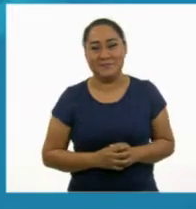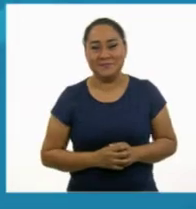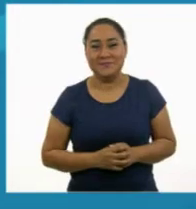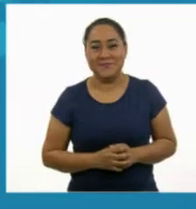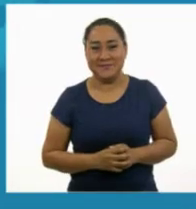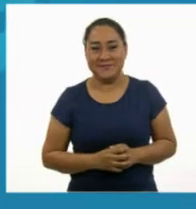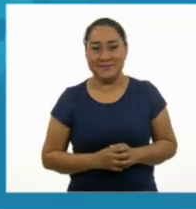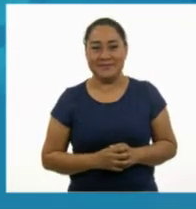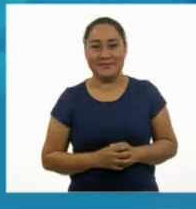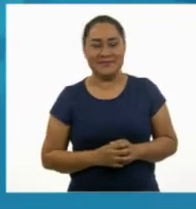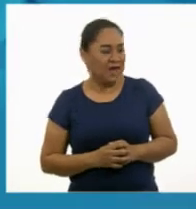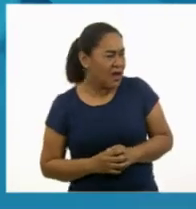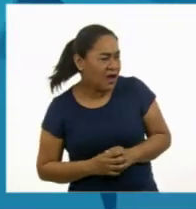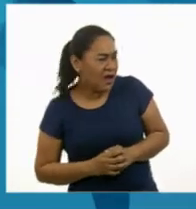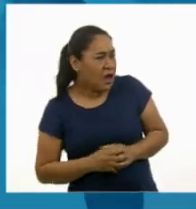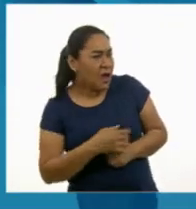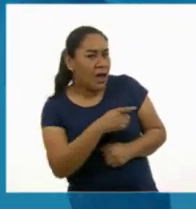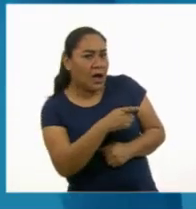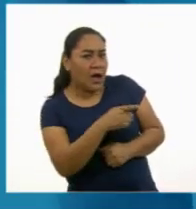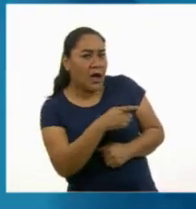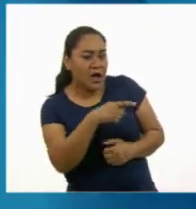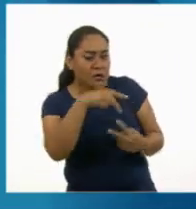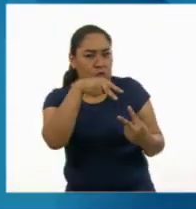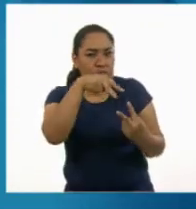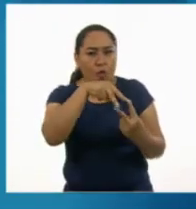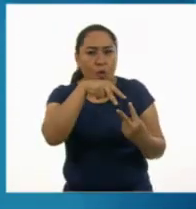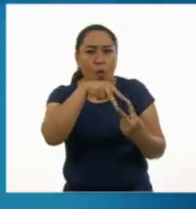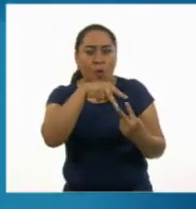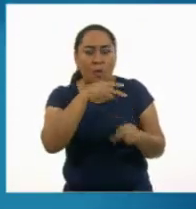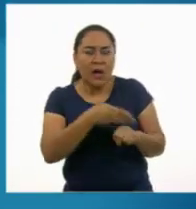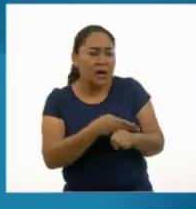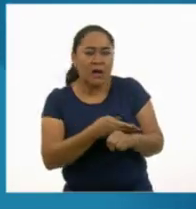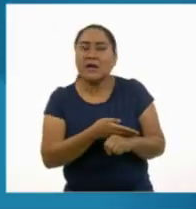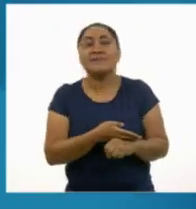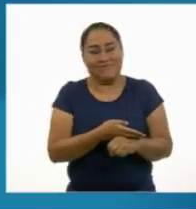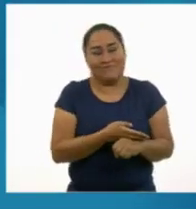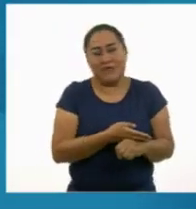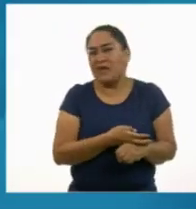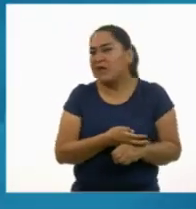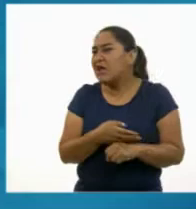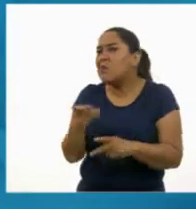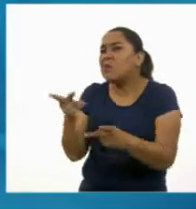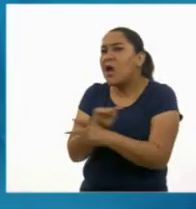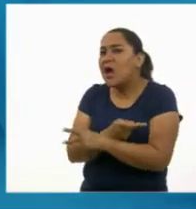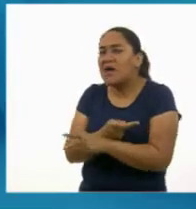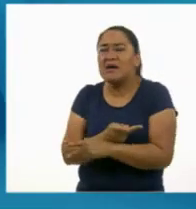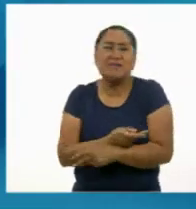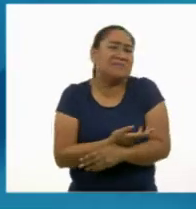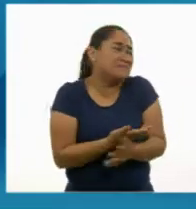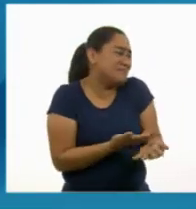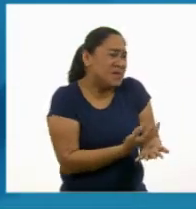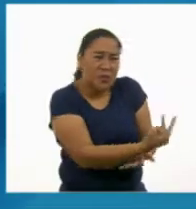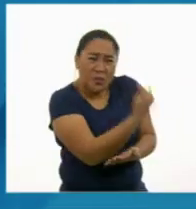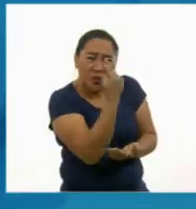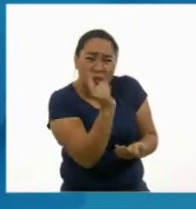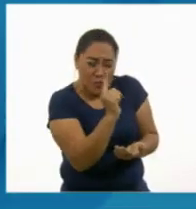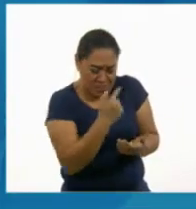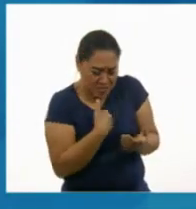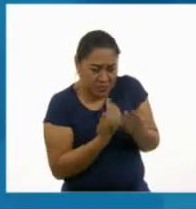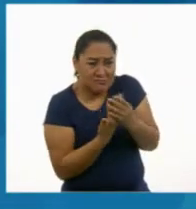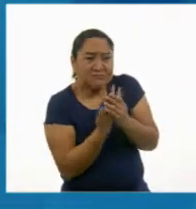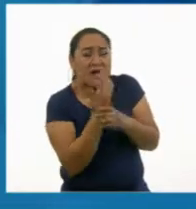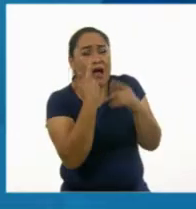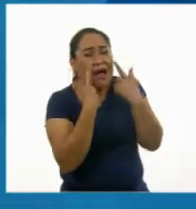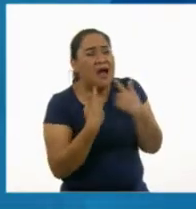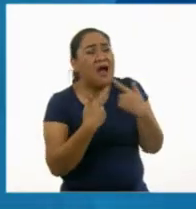¡Oh! ¡Es rombos man! ¡Sí! ¿Qué te pasa, pequeño Guante? ¡No lo ves! ¡Soy un guante en un colegio de